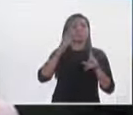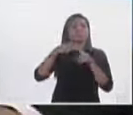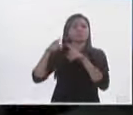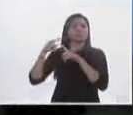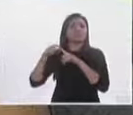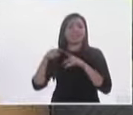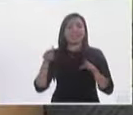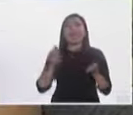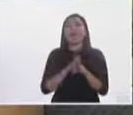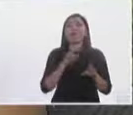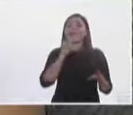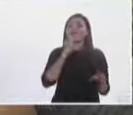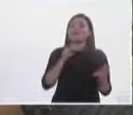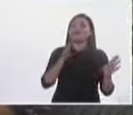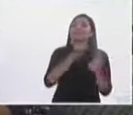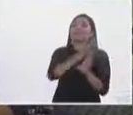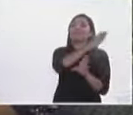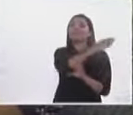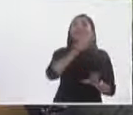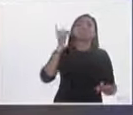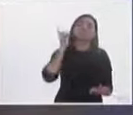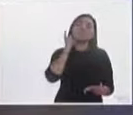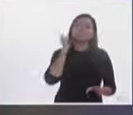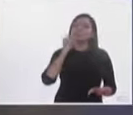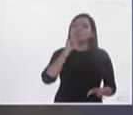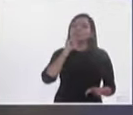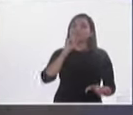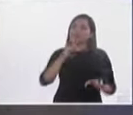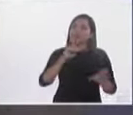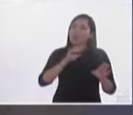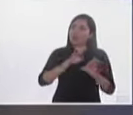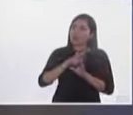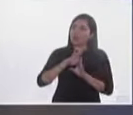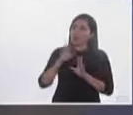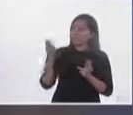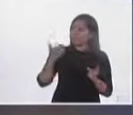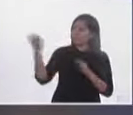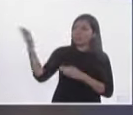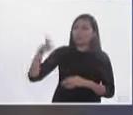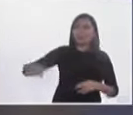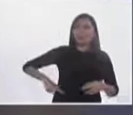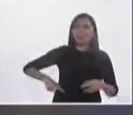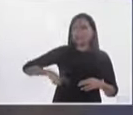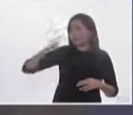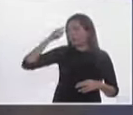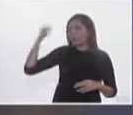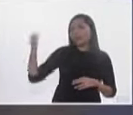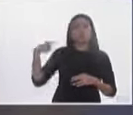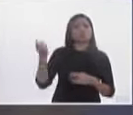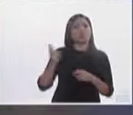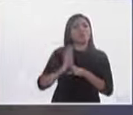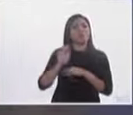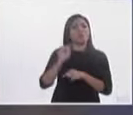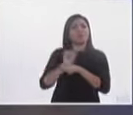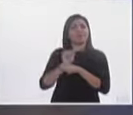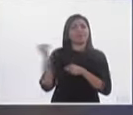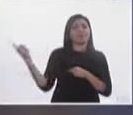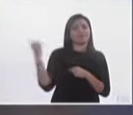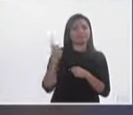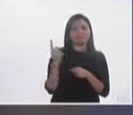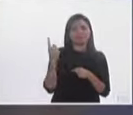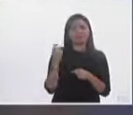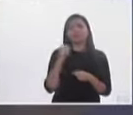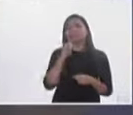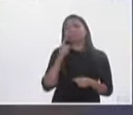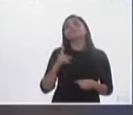Pero como dijo también el diputado, ¿le dejarían el quehacer gubernamental a un artista? Yo creo que lo que hay que agradecer a las candidaturas independientes